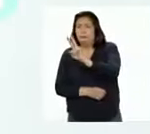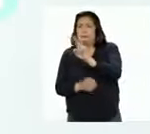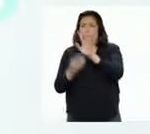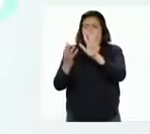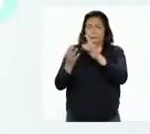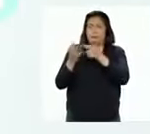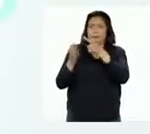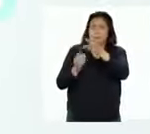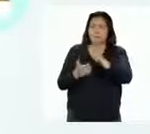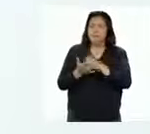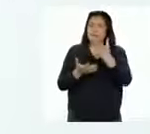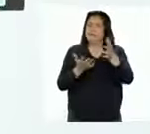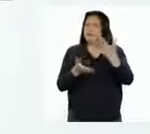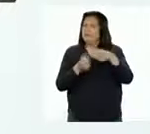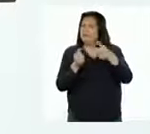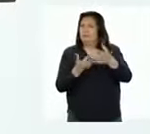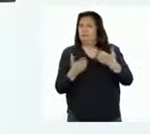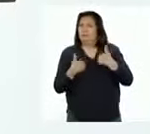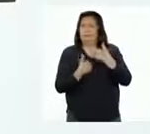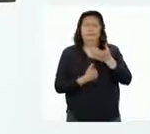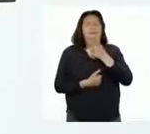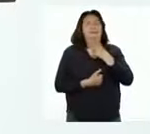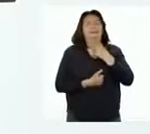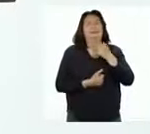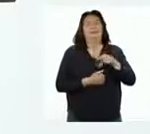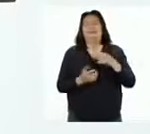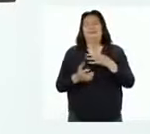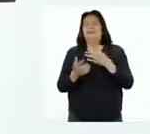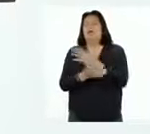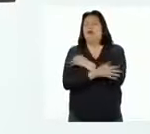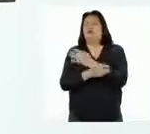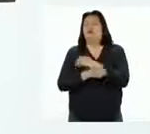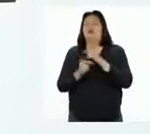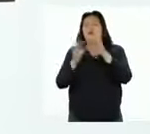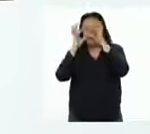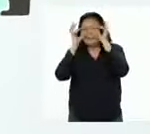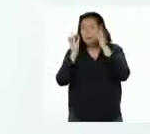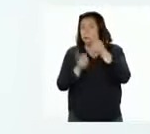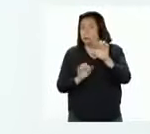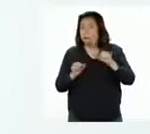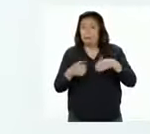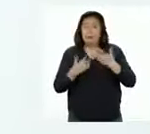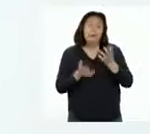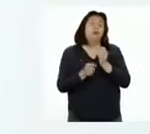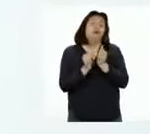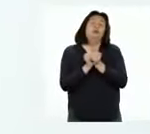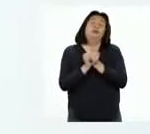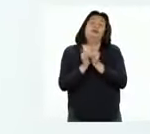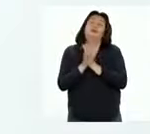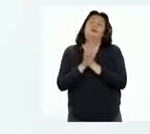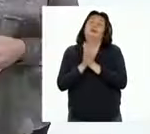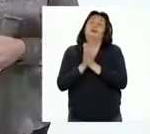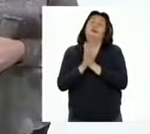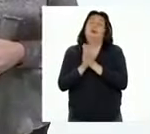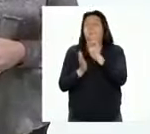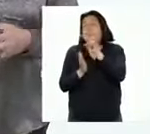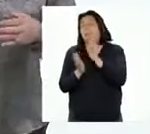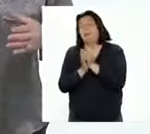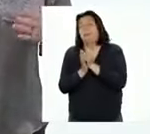infografía sobre el animal silvestre favorito, que a me encanta, el oso de anteojos. ¿Podemos revisarla con todos, por favor, por favor?